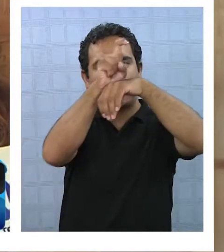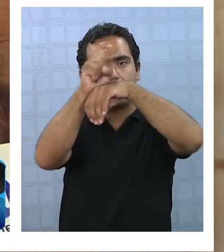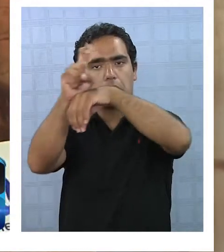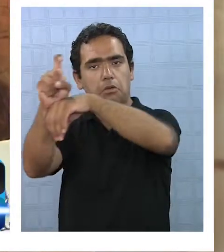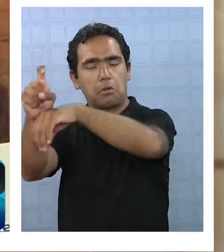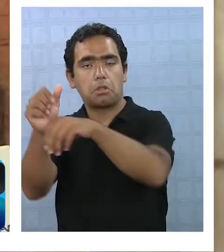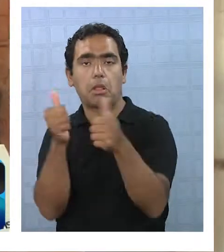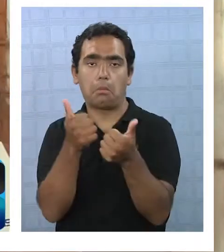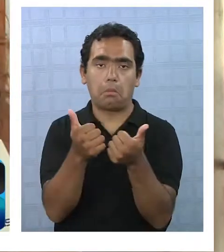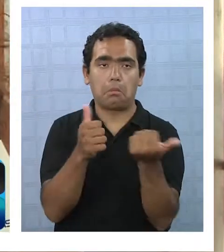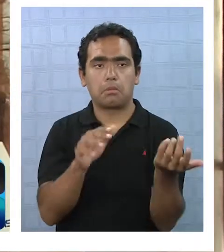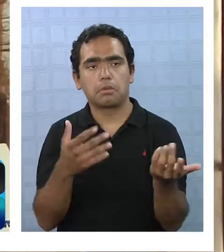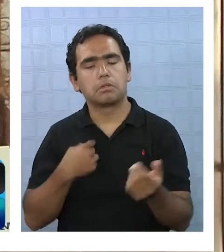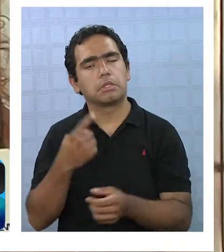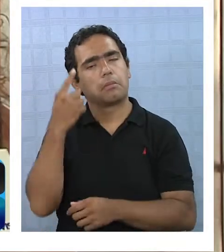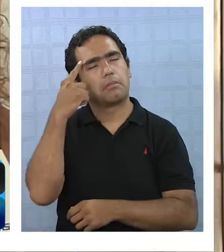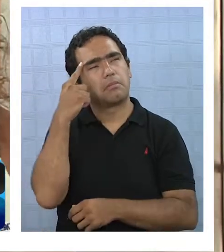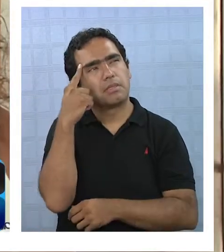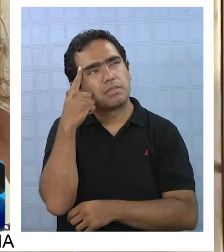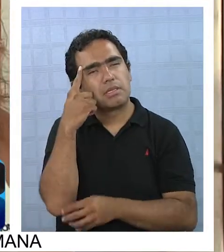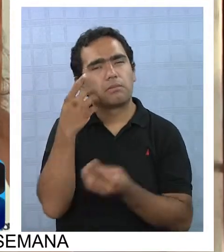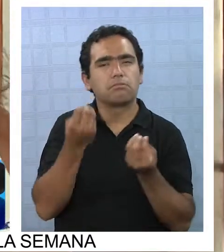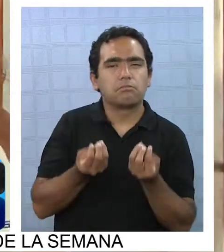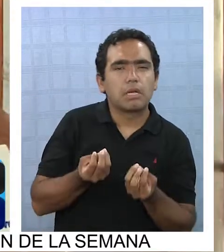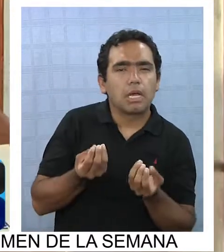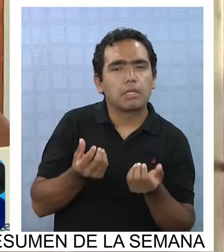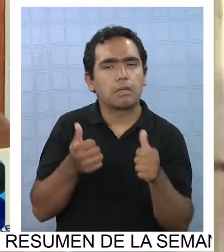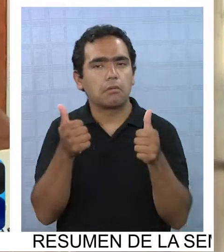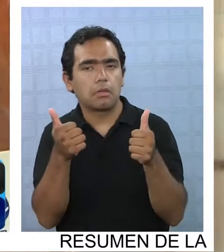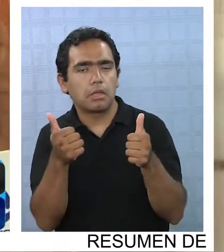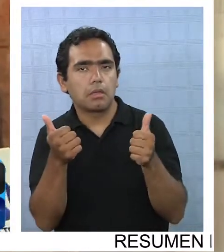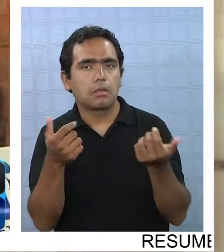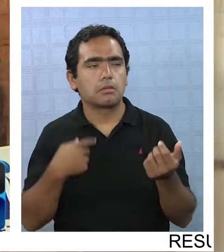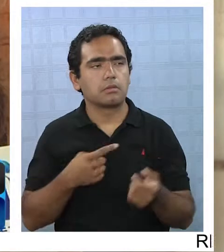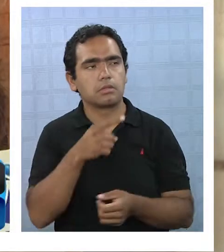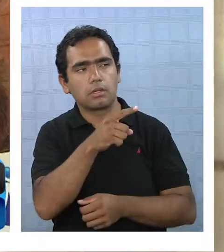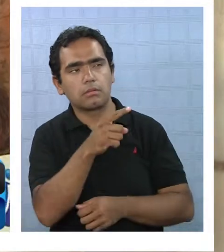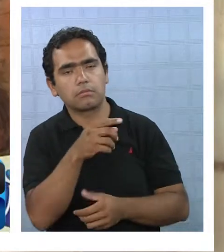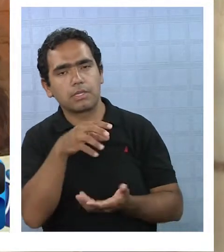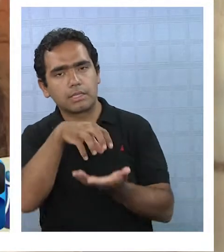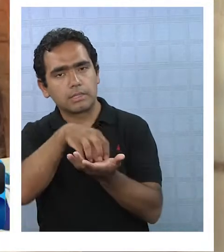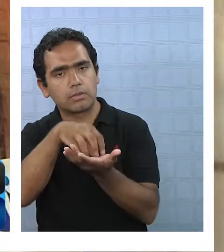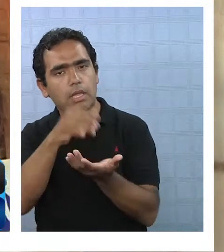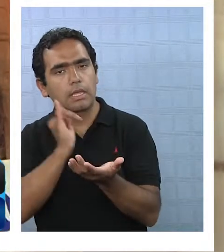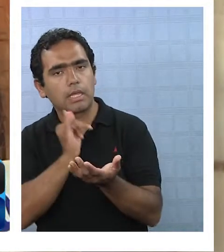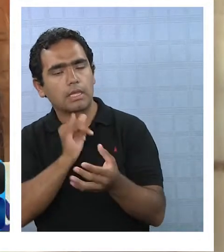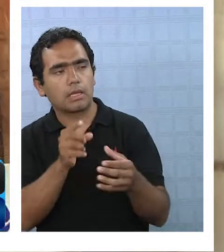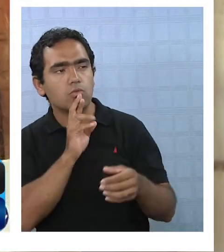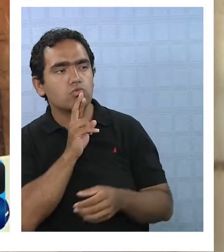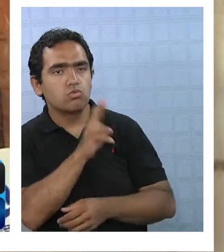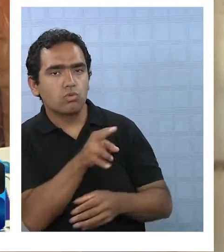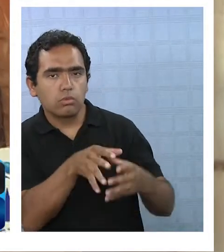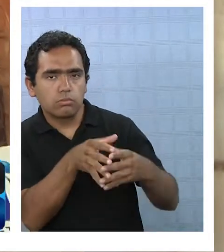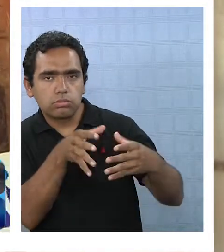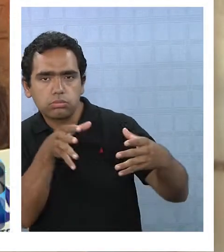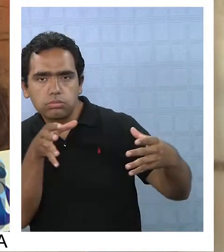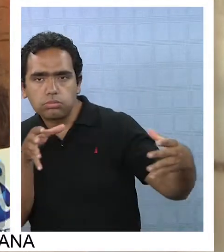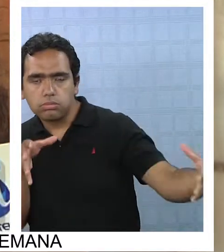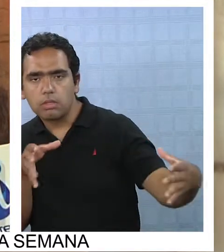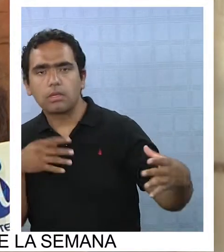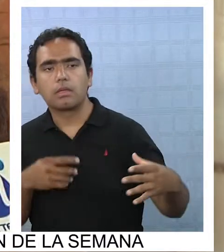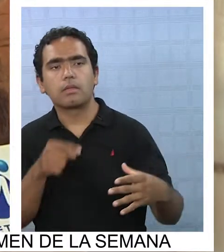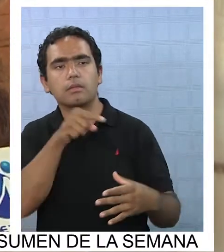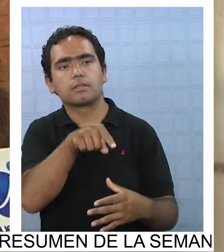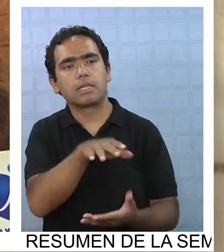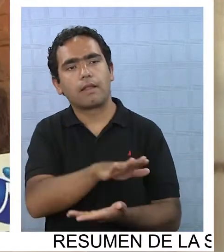día con el urbanismo, hoy día pensamos que Iquique está creciendo hacia el sector sur y en el urbanismo hoy día la base para que eso se